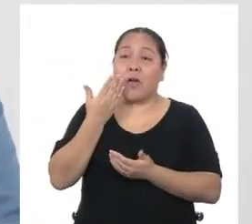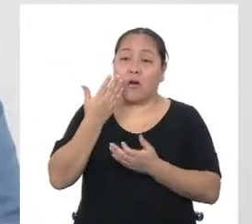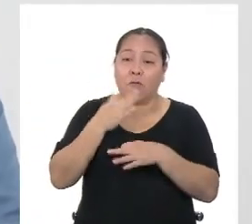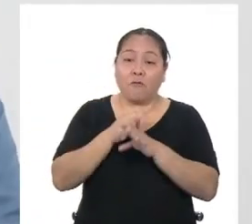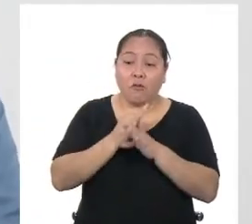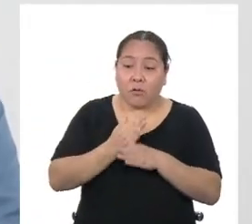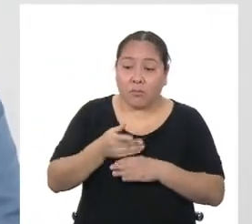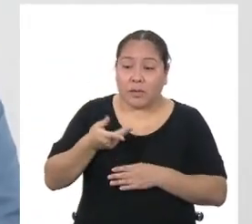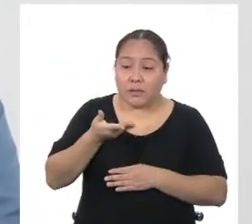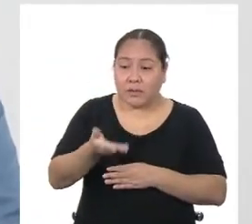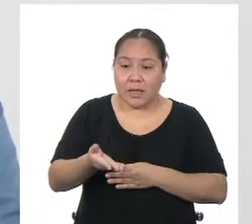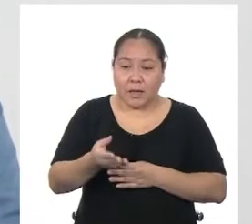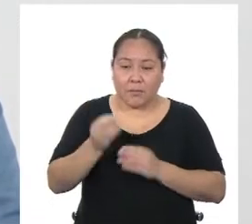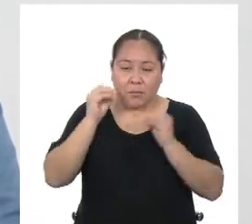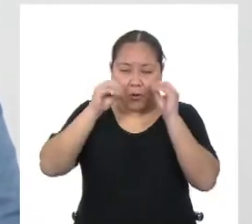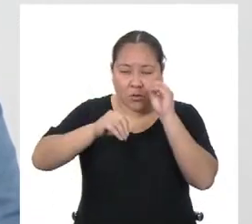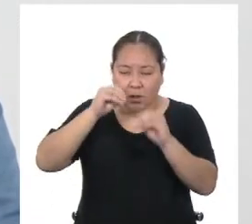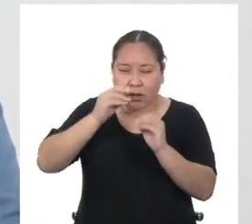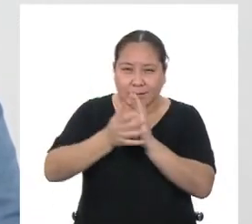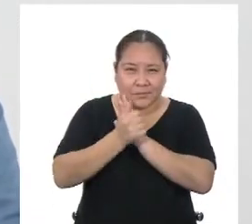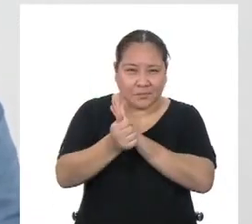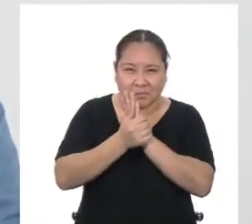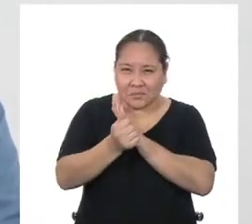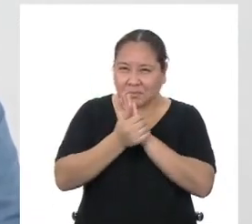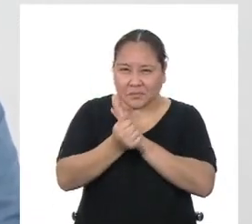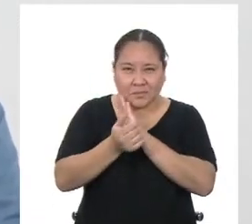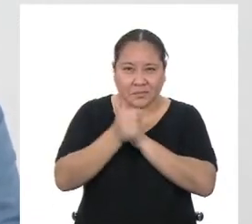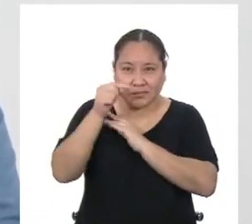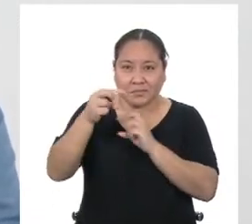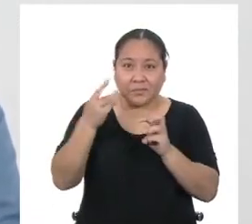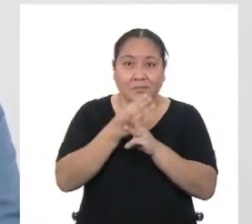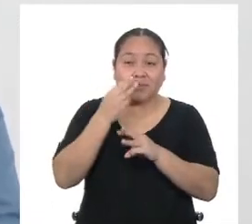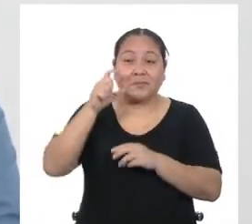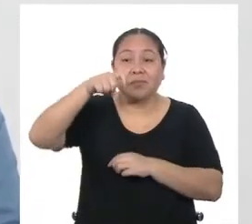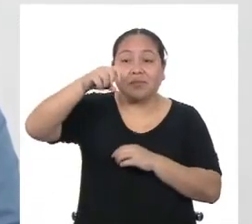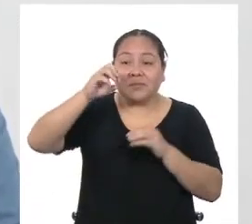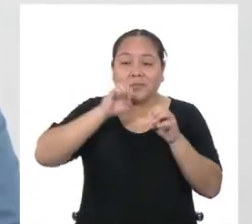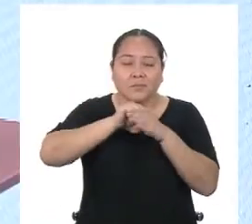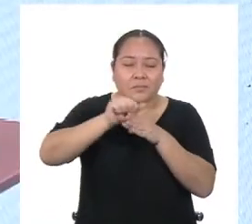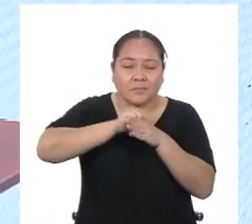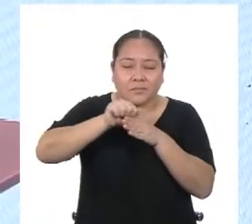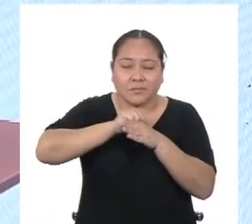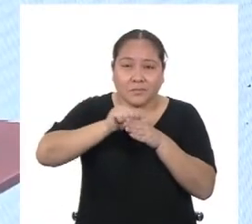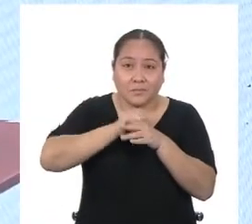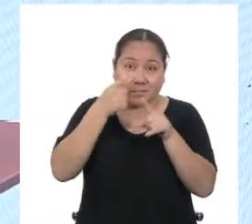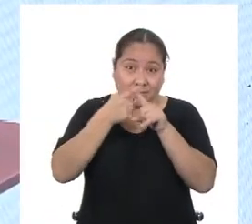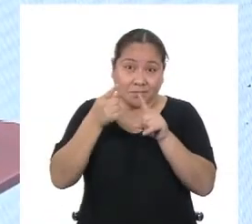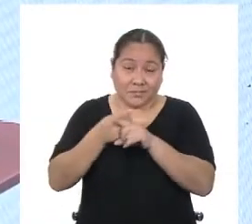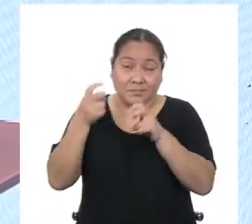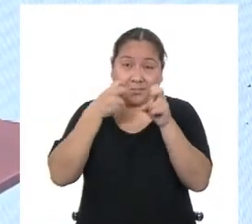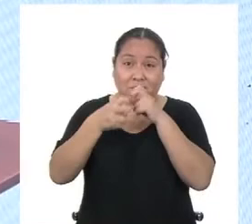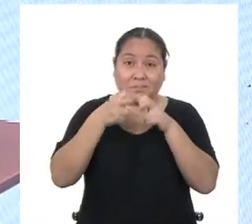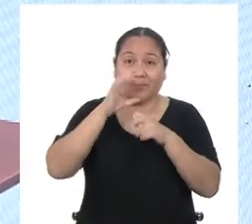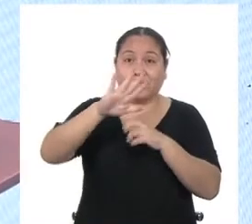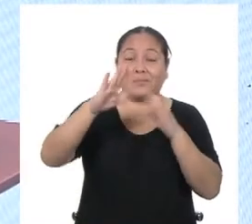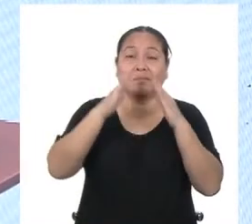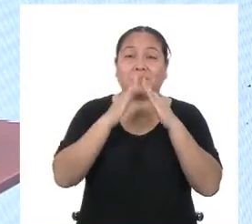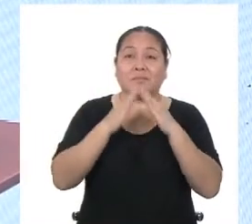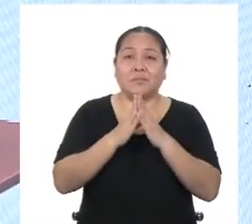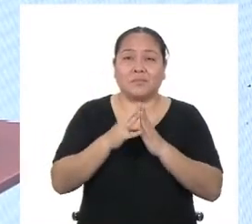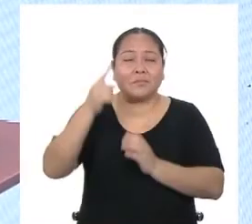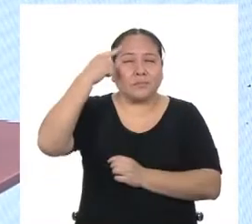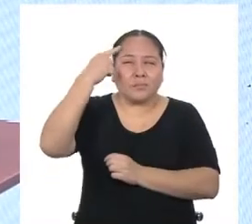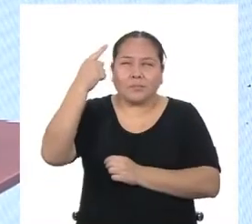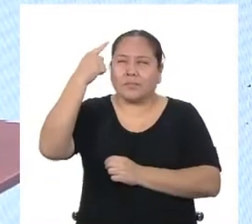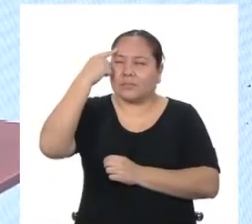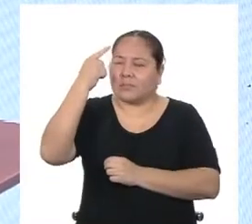desarrollar toda su habilidad para las matemáticas es resolviendo problemas en casa. Si nos ponemos a pensar, todas las situaciones